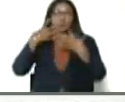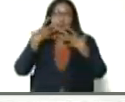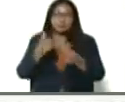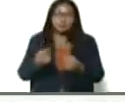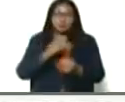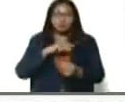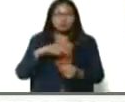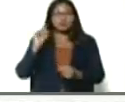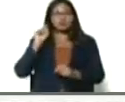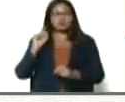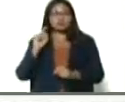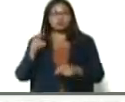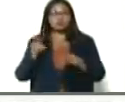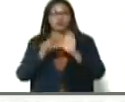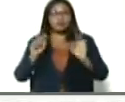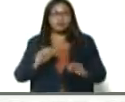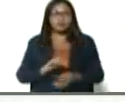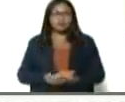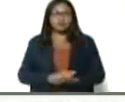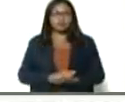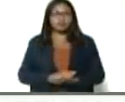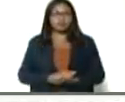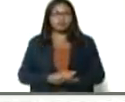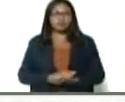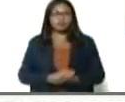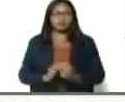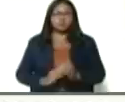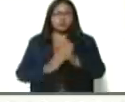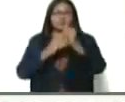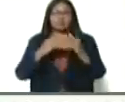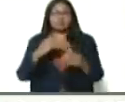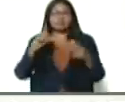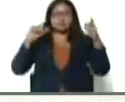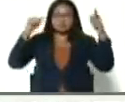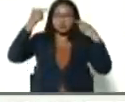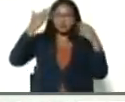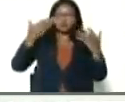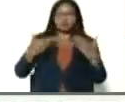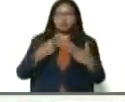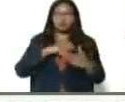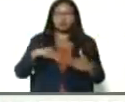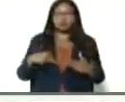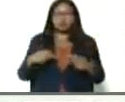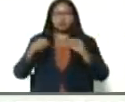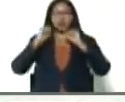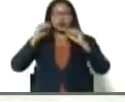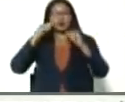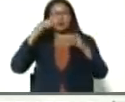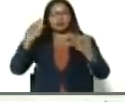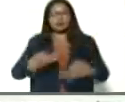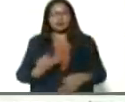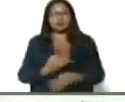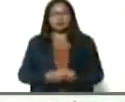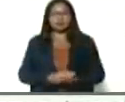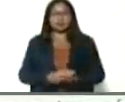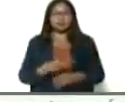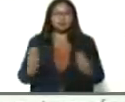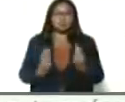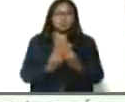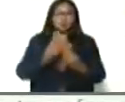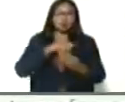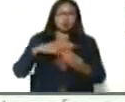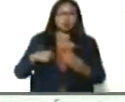necesitamos, la soberanía, el comandante Chávez, nos dio herramientas, para lograr la seguridad, y junto a usted,